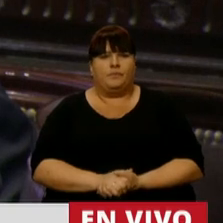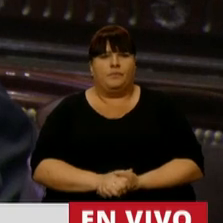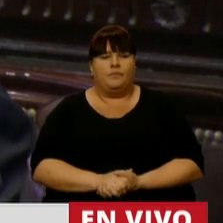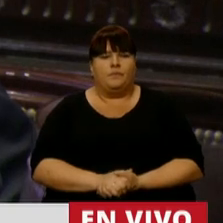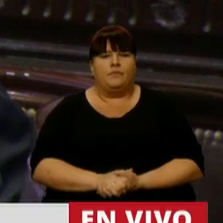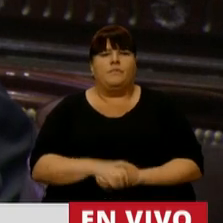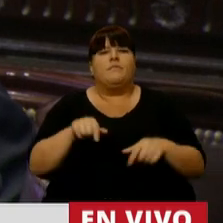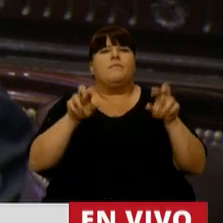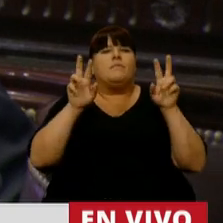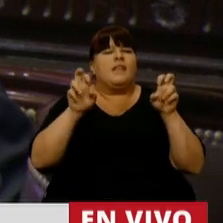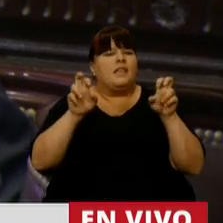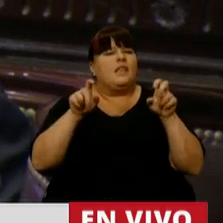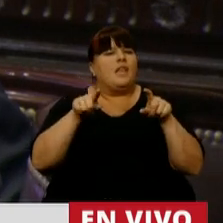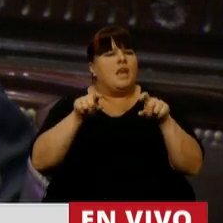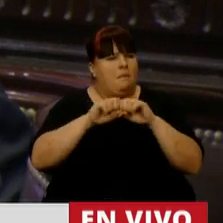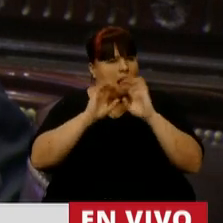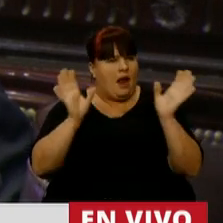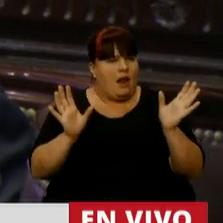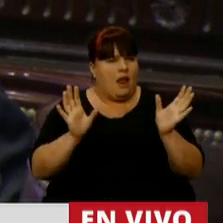Y la cuestión es clara,